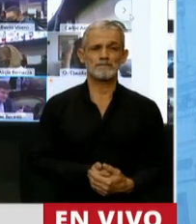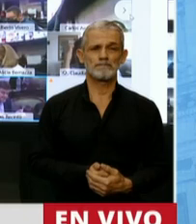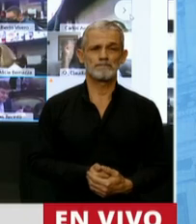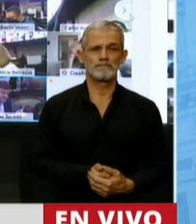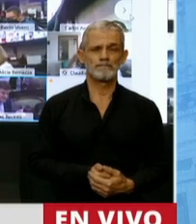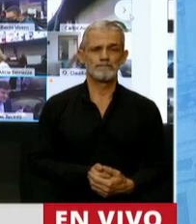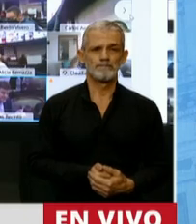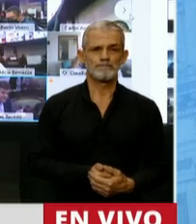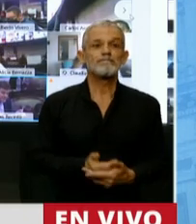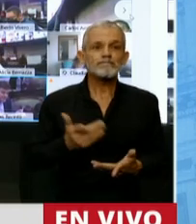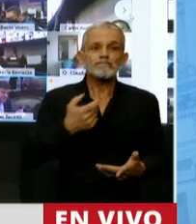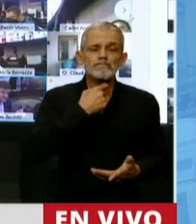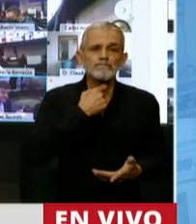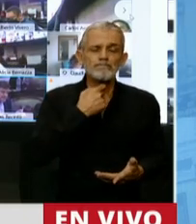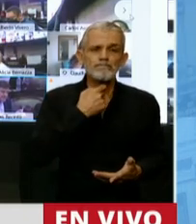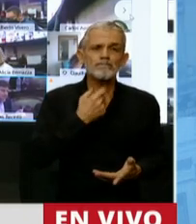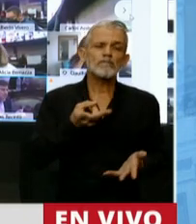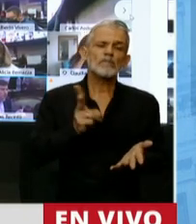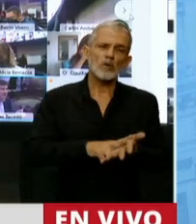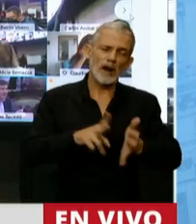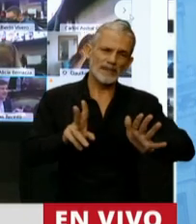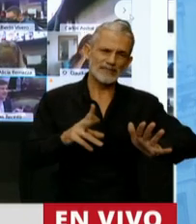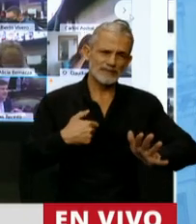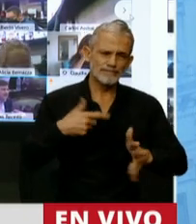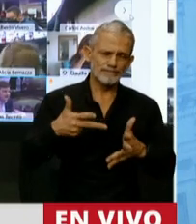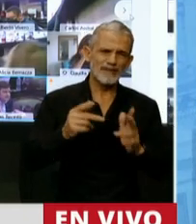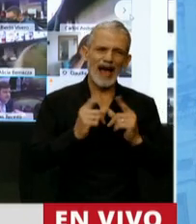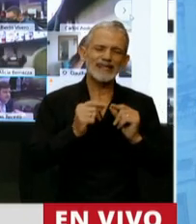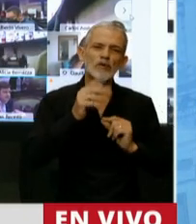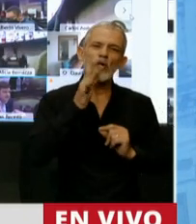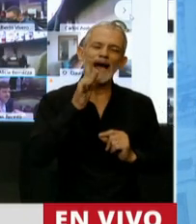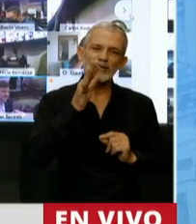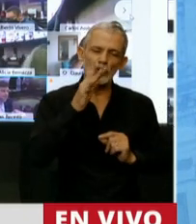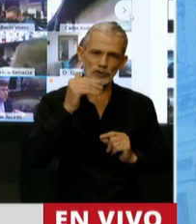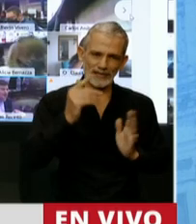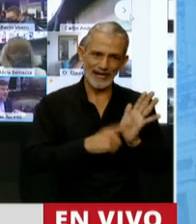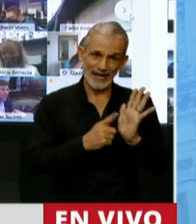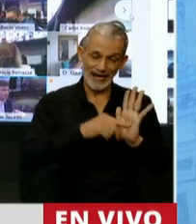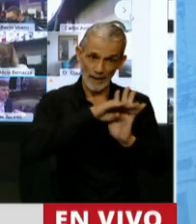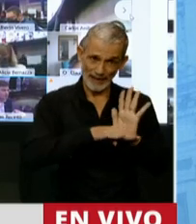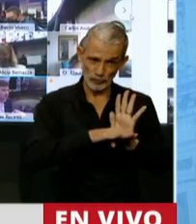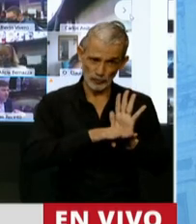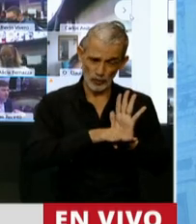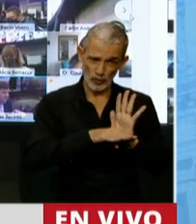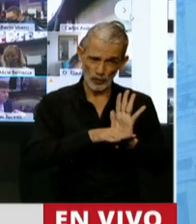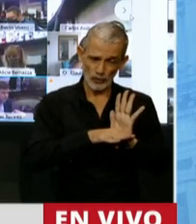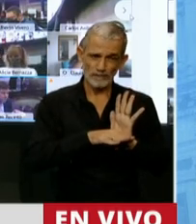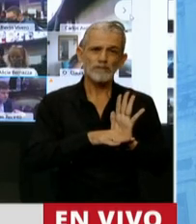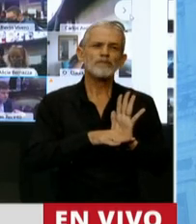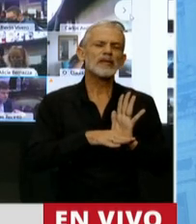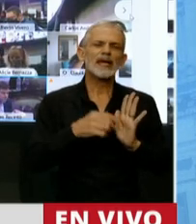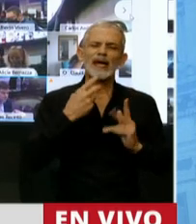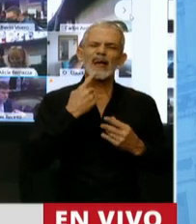quiero volver a rescatar el artículo 14 de nuestro reglamento que